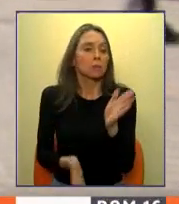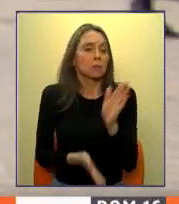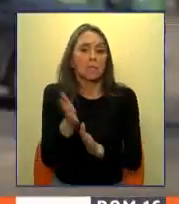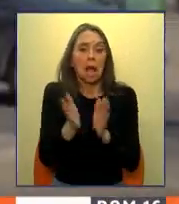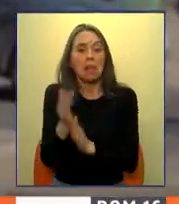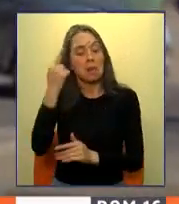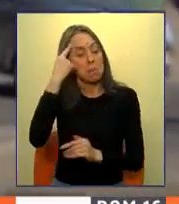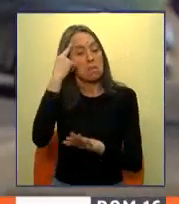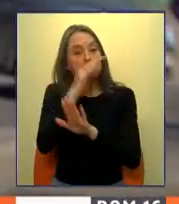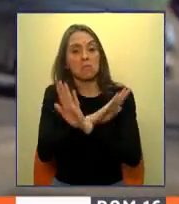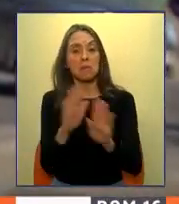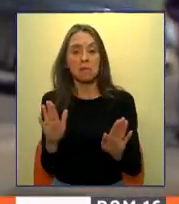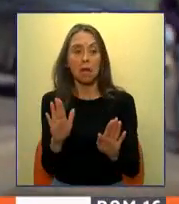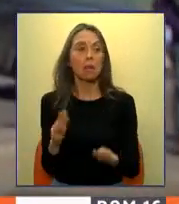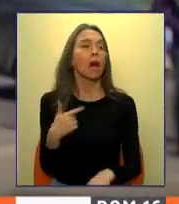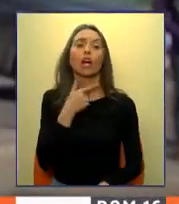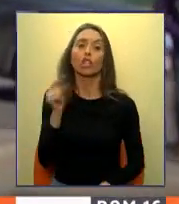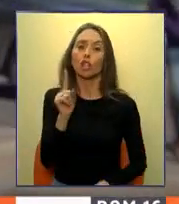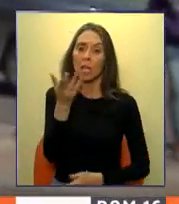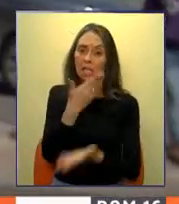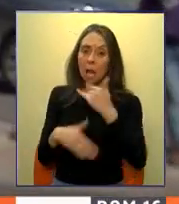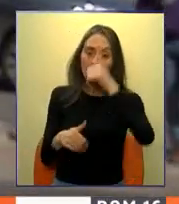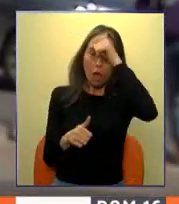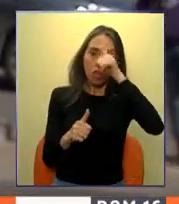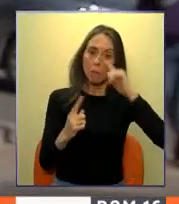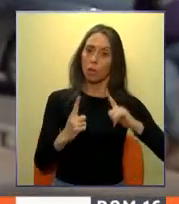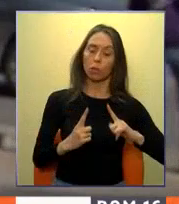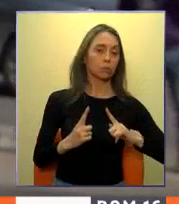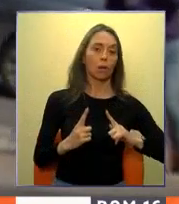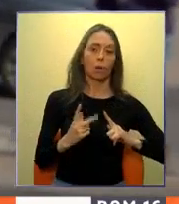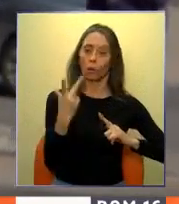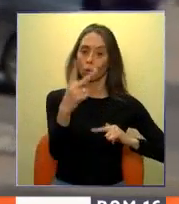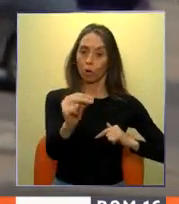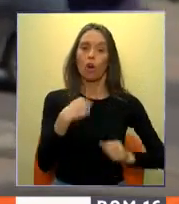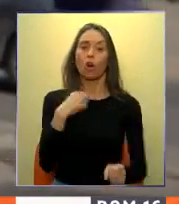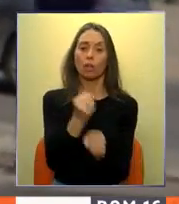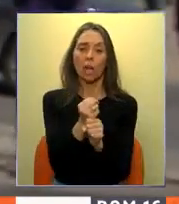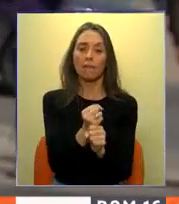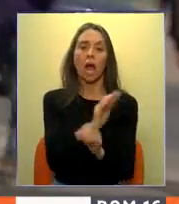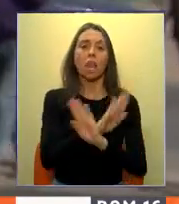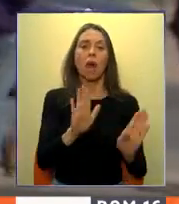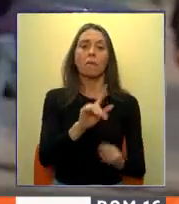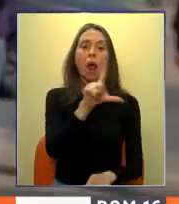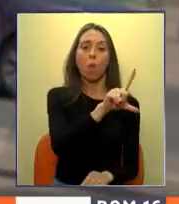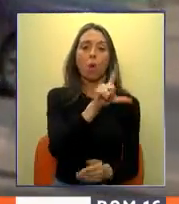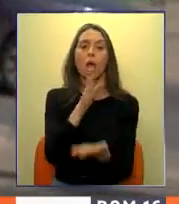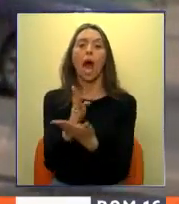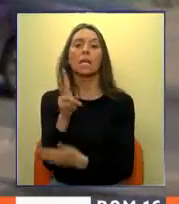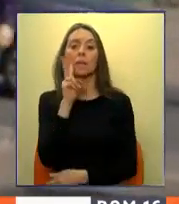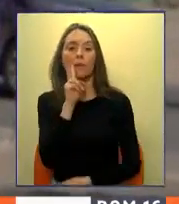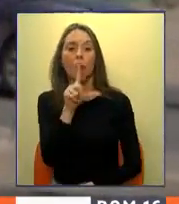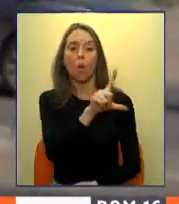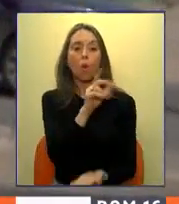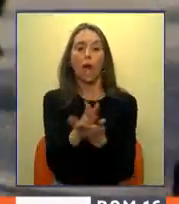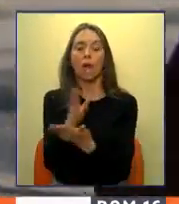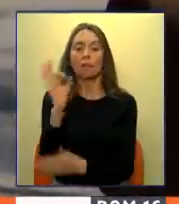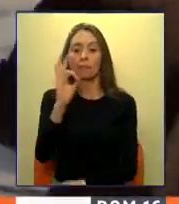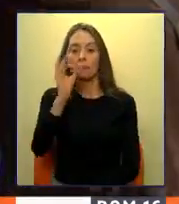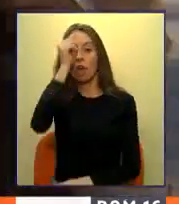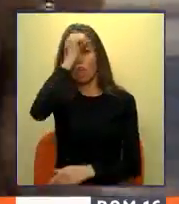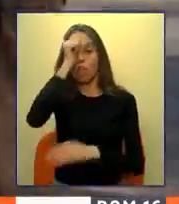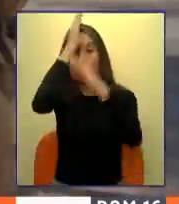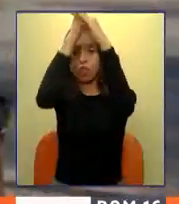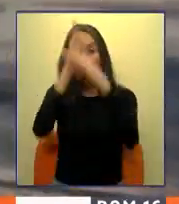inconsciente. No. ¿Por qué no? Porque deberíamos trabajar de lunes a viernes, o de lunes a sábado, y todos los domingos libres.